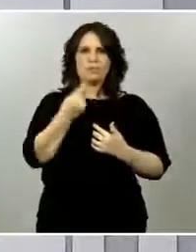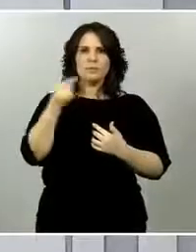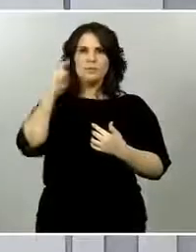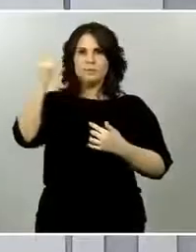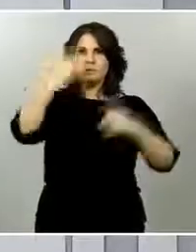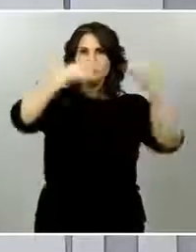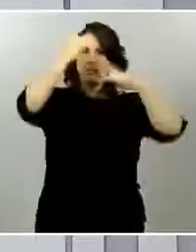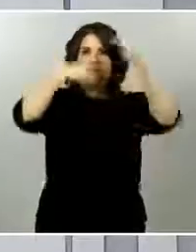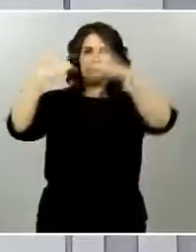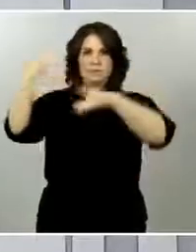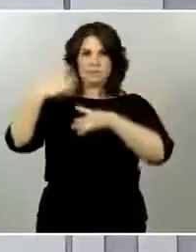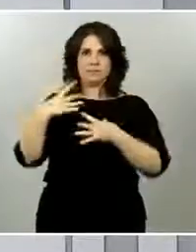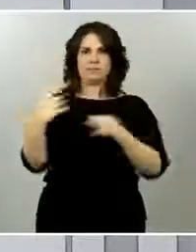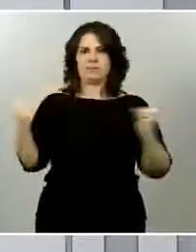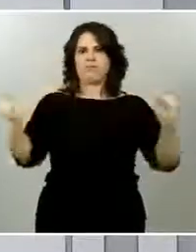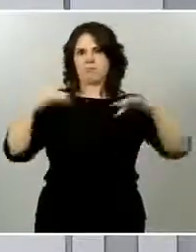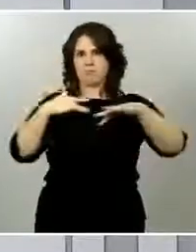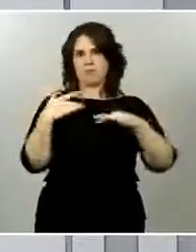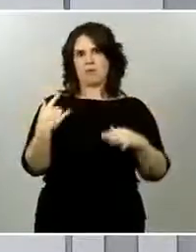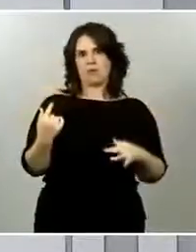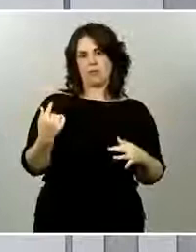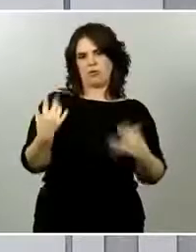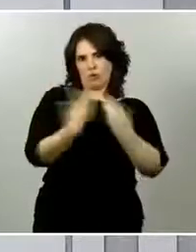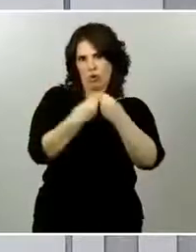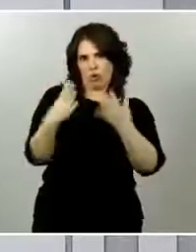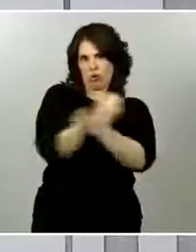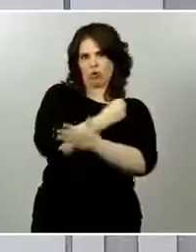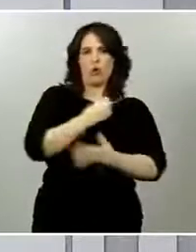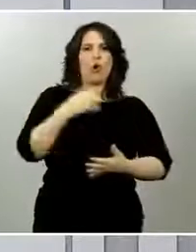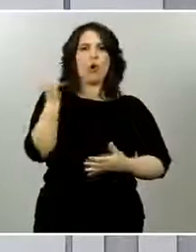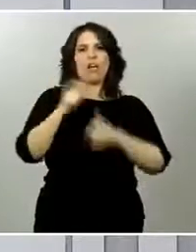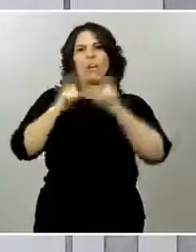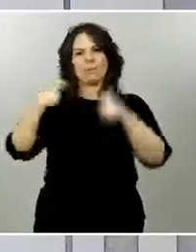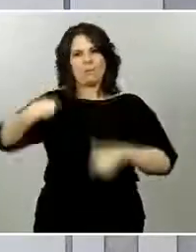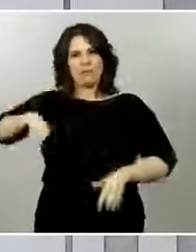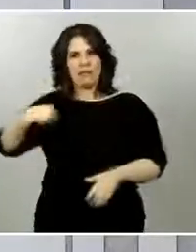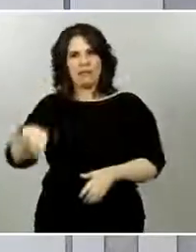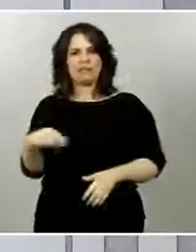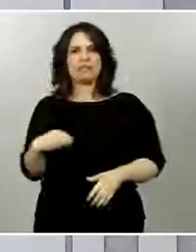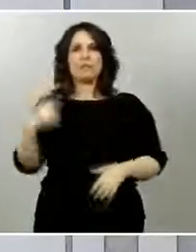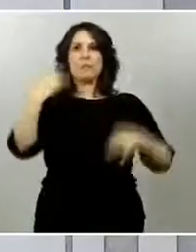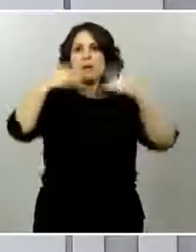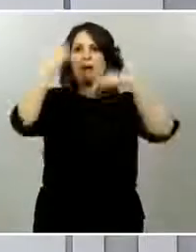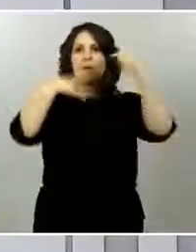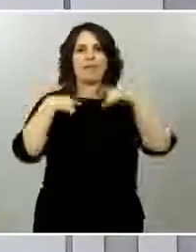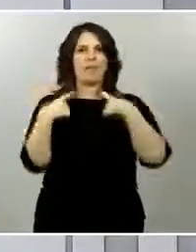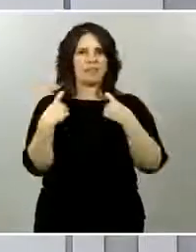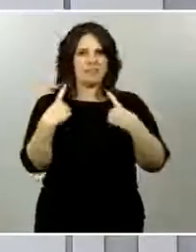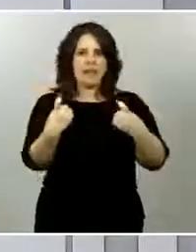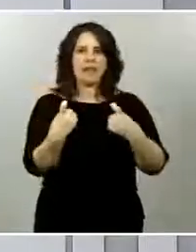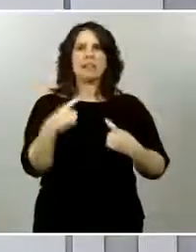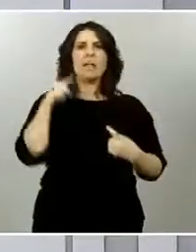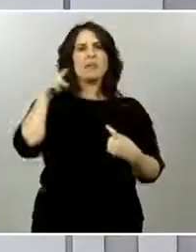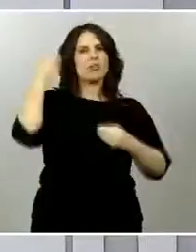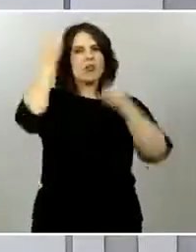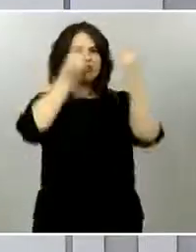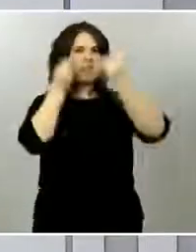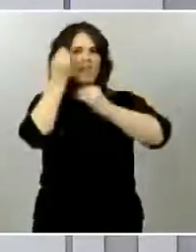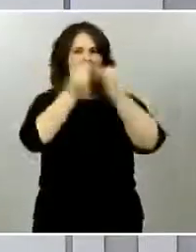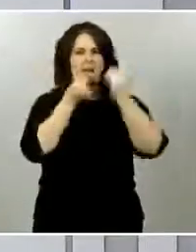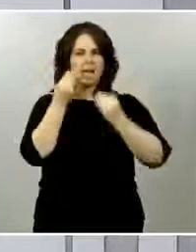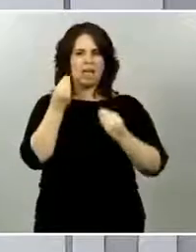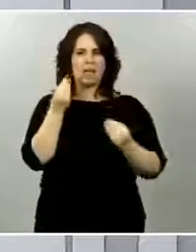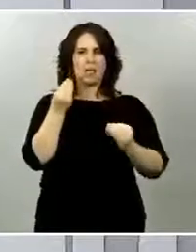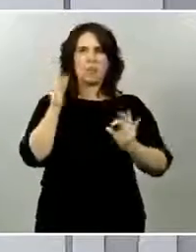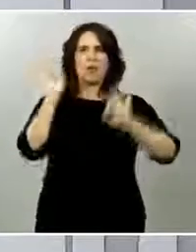estamos recibiendo, por supuesto, con receptividad todas las comunicaciones que las comunidades autónomas, bien en la conferencia